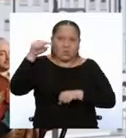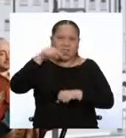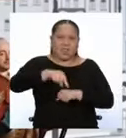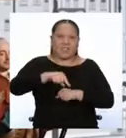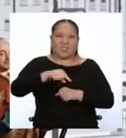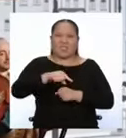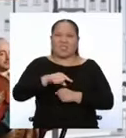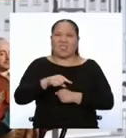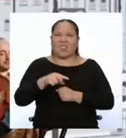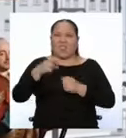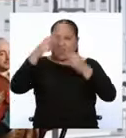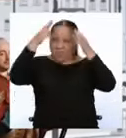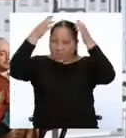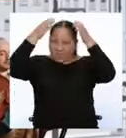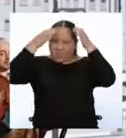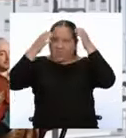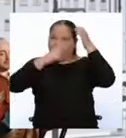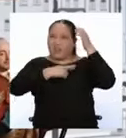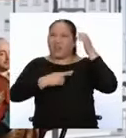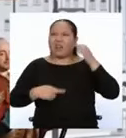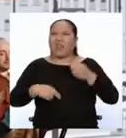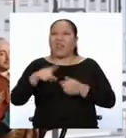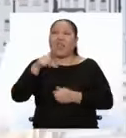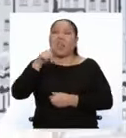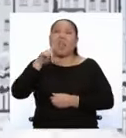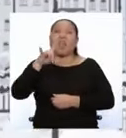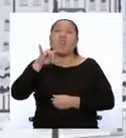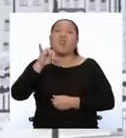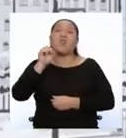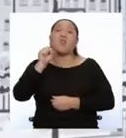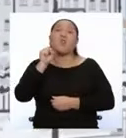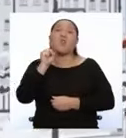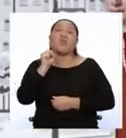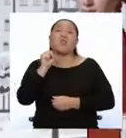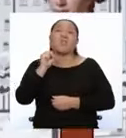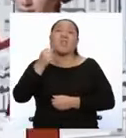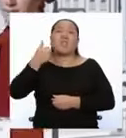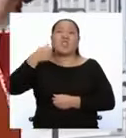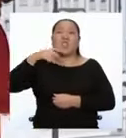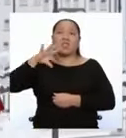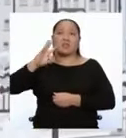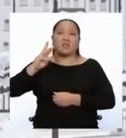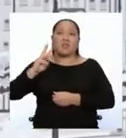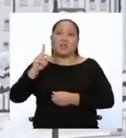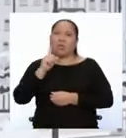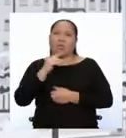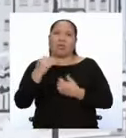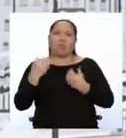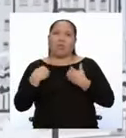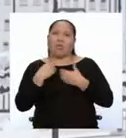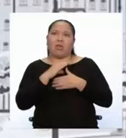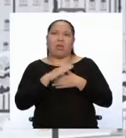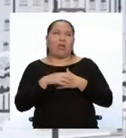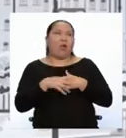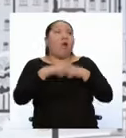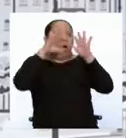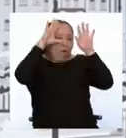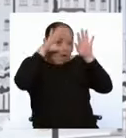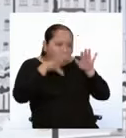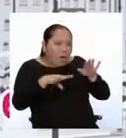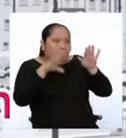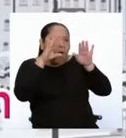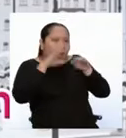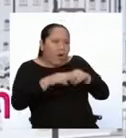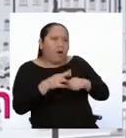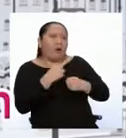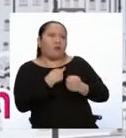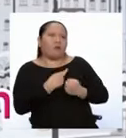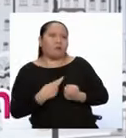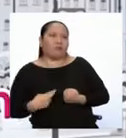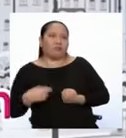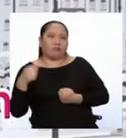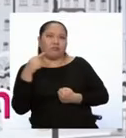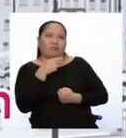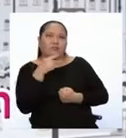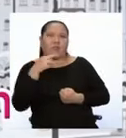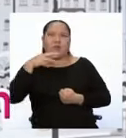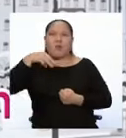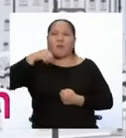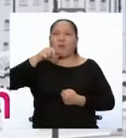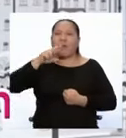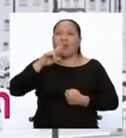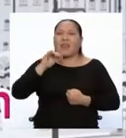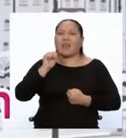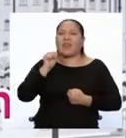gordito y bonachón llamado Luis XVI, quien carecía de carácter y le hacía caso en todo a su reina austriaca, María